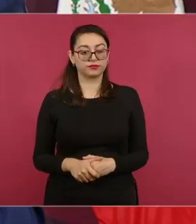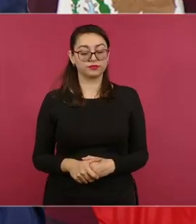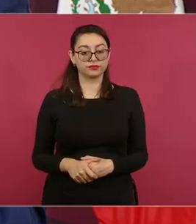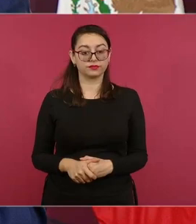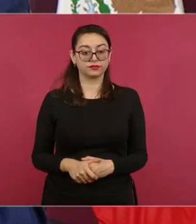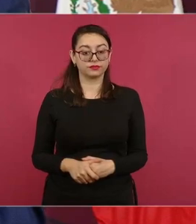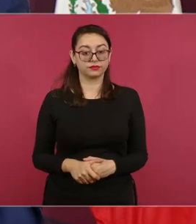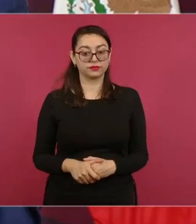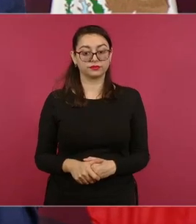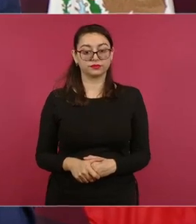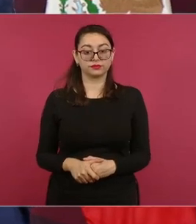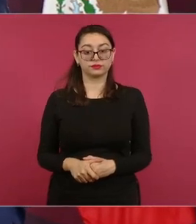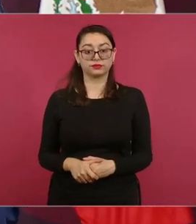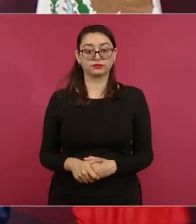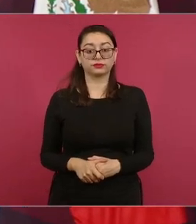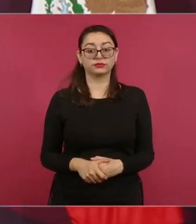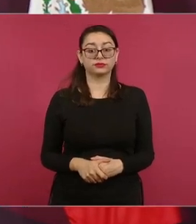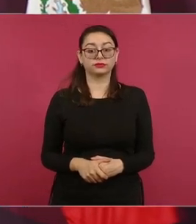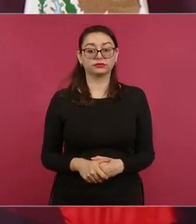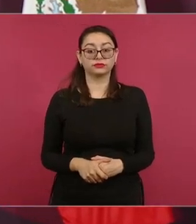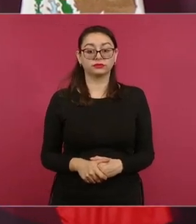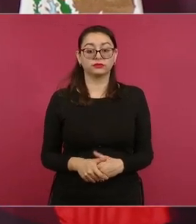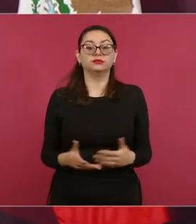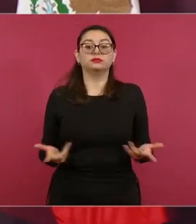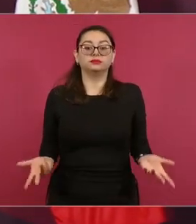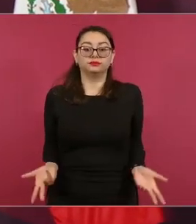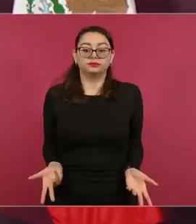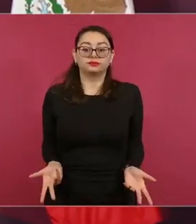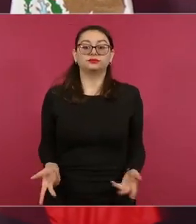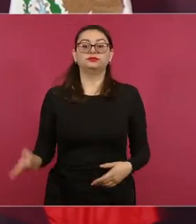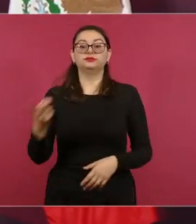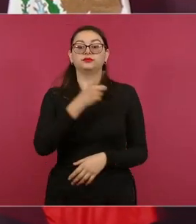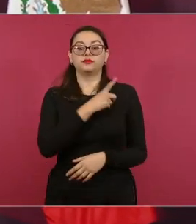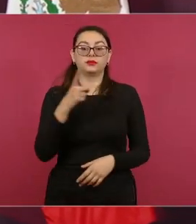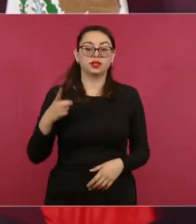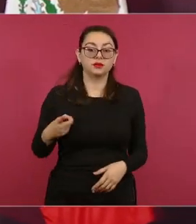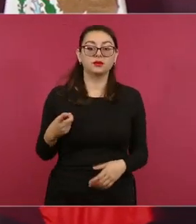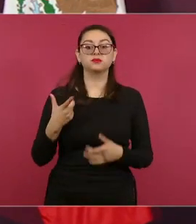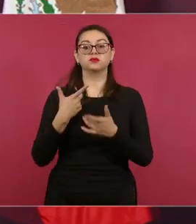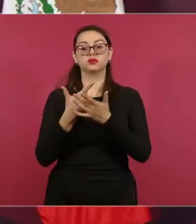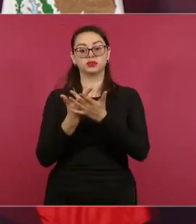se publique la ley de ingresos, el presupuesto